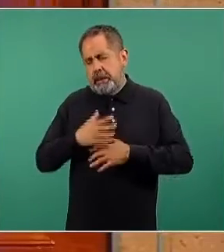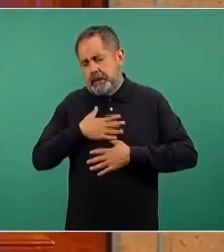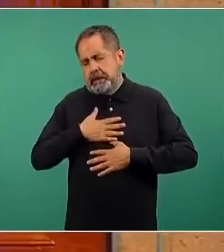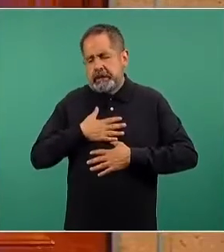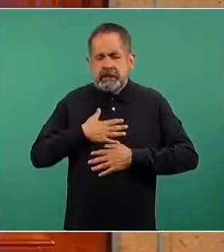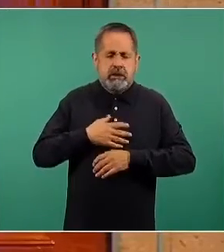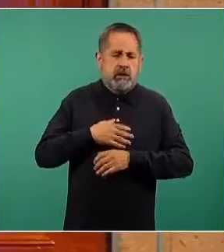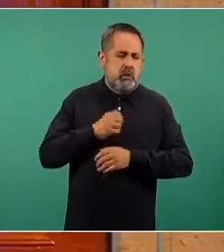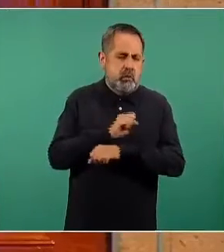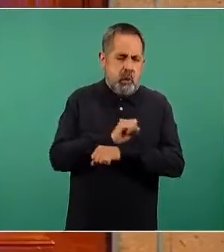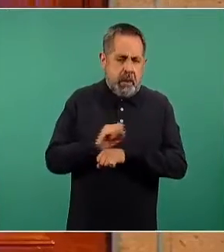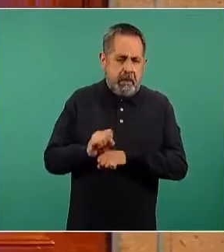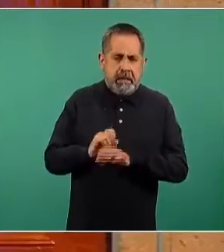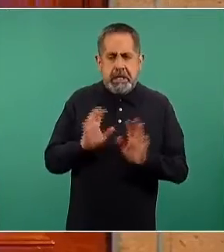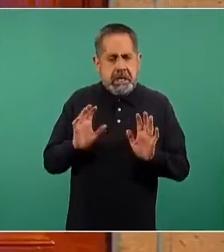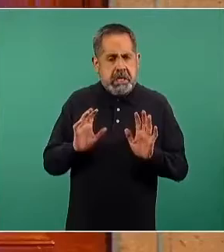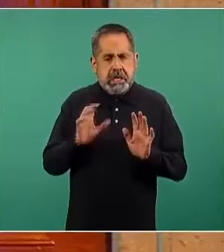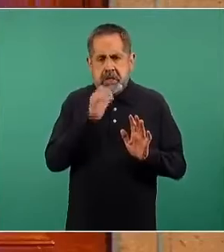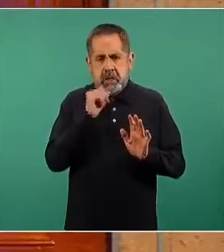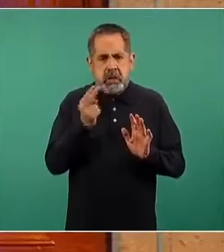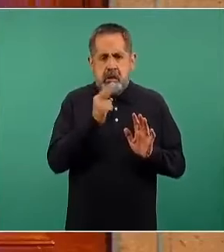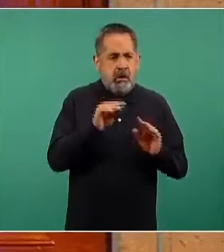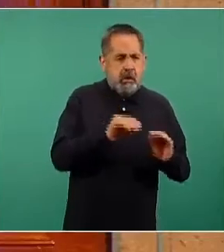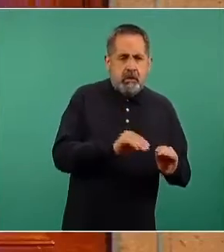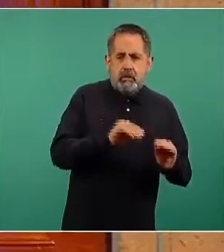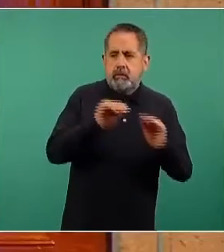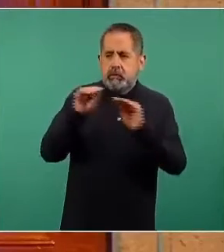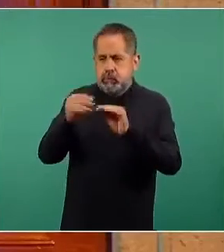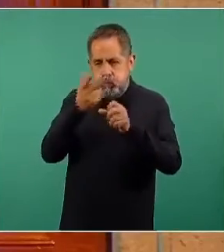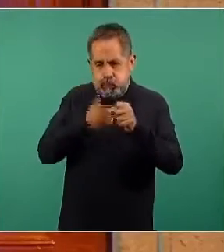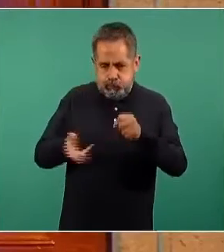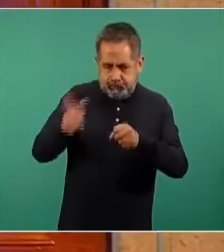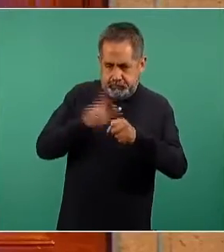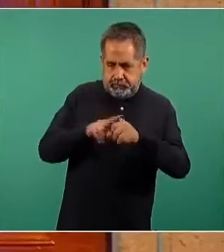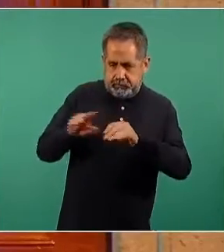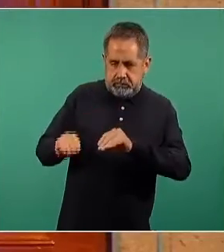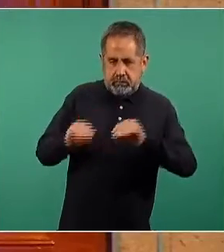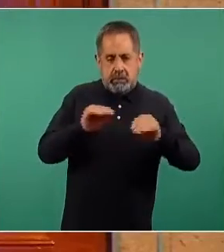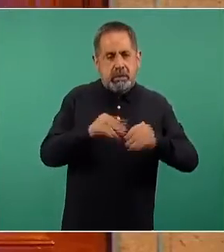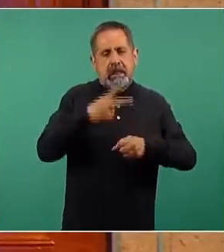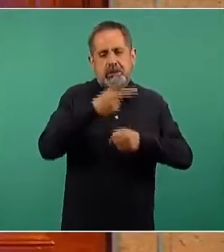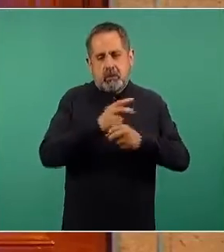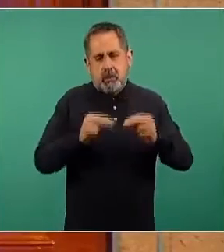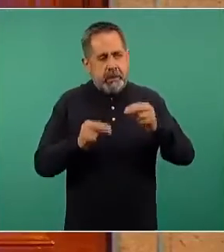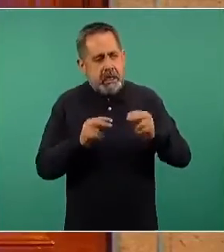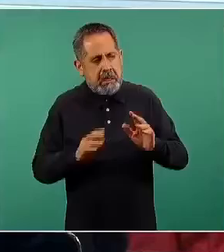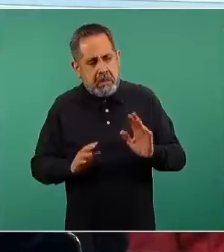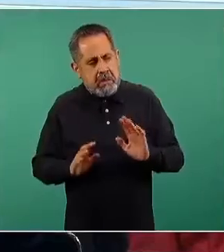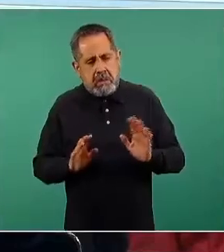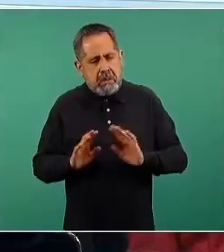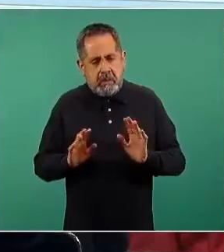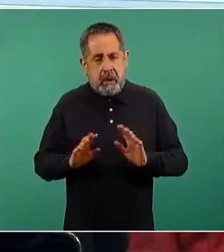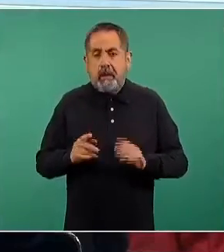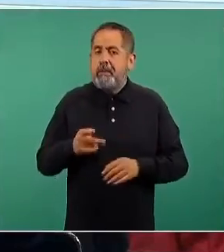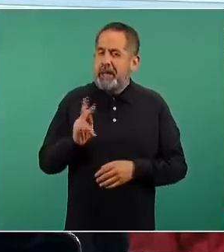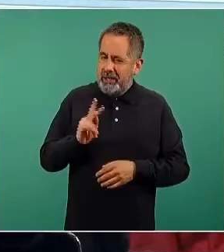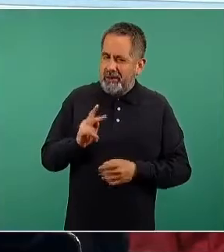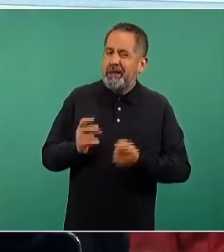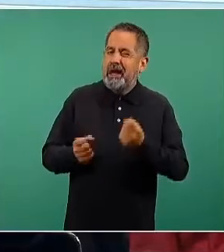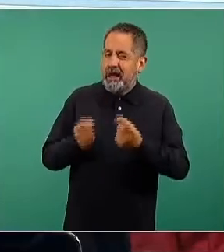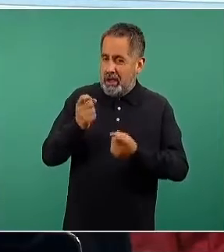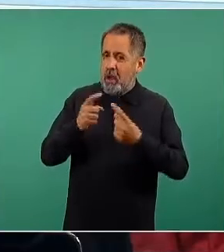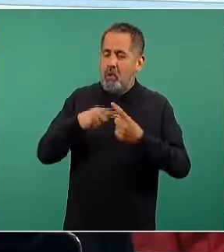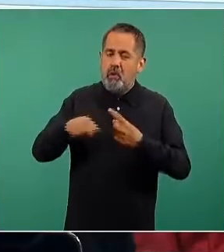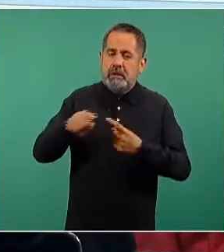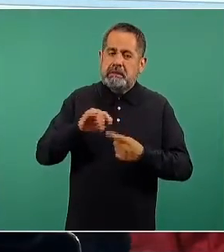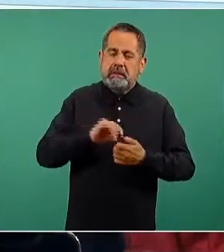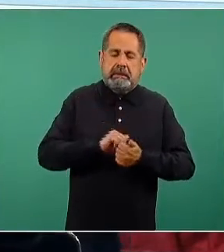que no requiere, inclusive, en la mayoría de estos casos, de alguna atención de segundo nivel. Pero también sabemos que una proporción desarrolla,